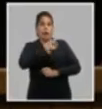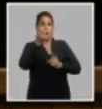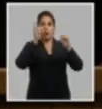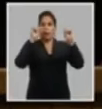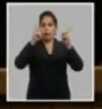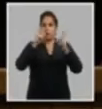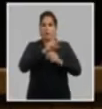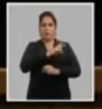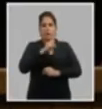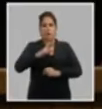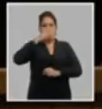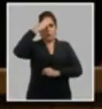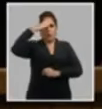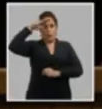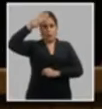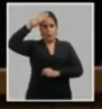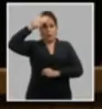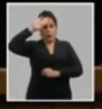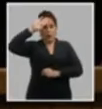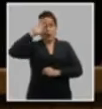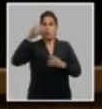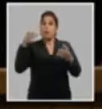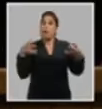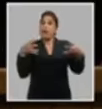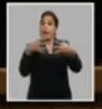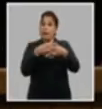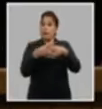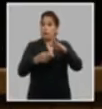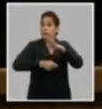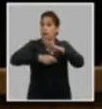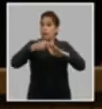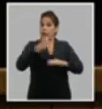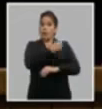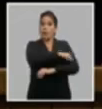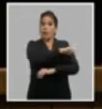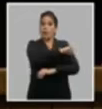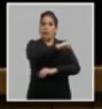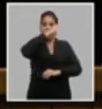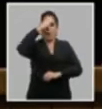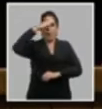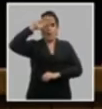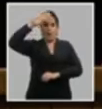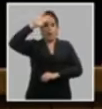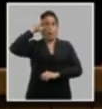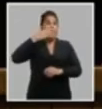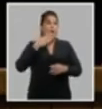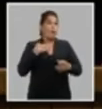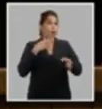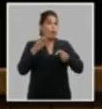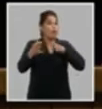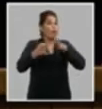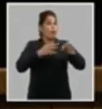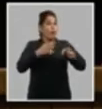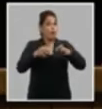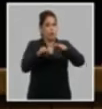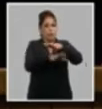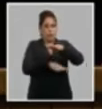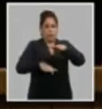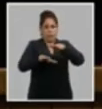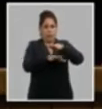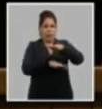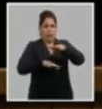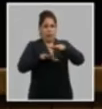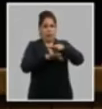política de la revolución en su vínculo permanente con el pueblo y su funcionamiento desde la base